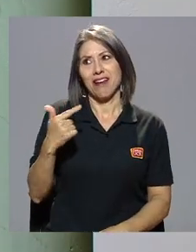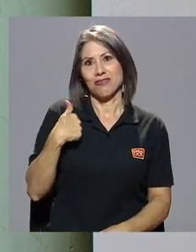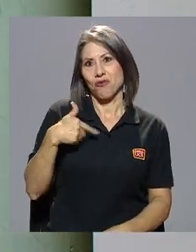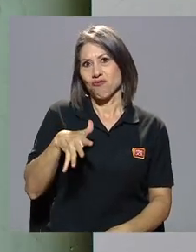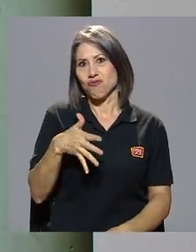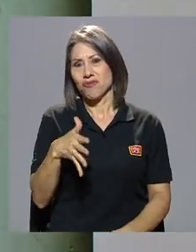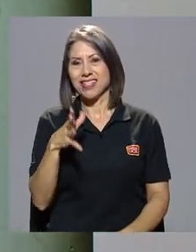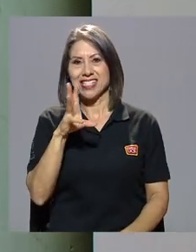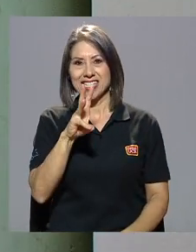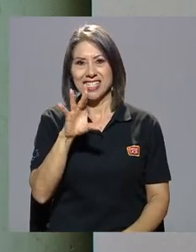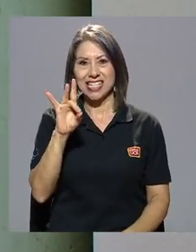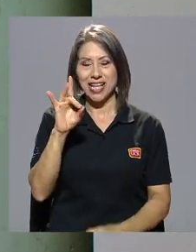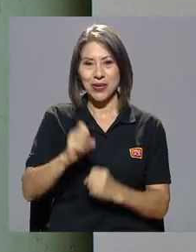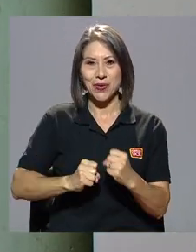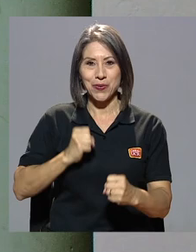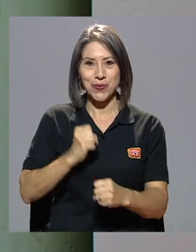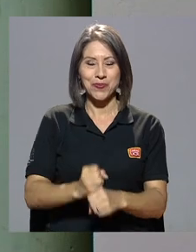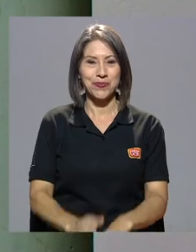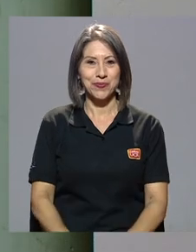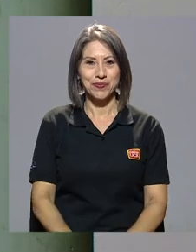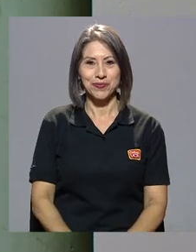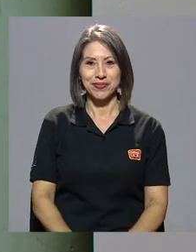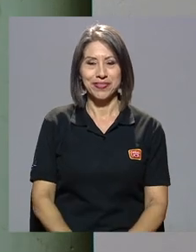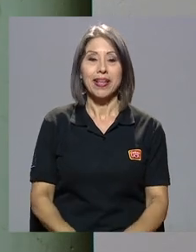Ya yo ando rondando los 68.